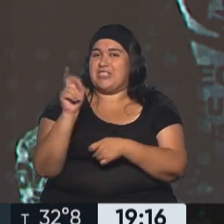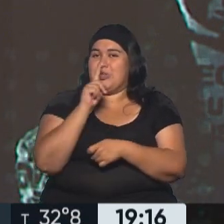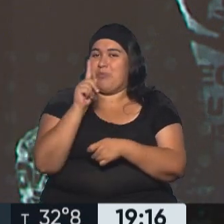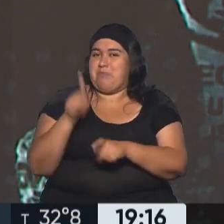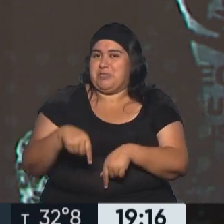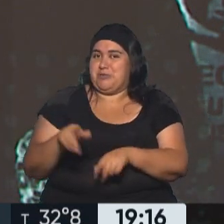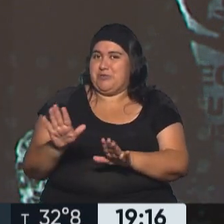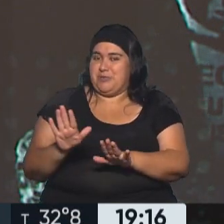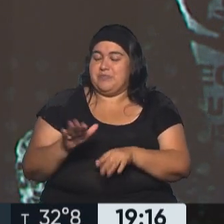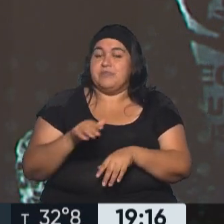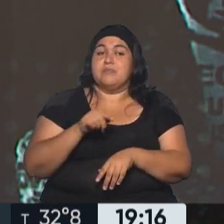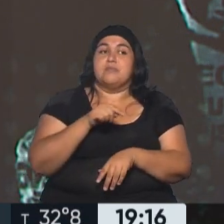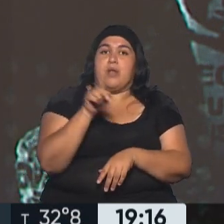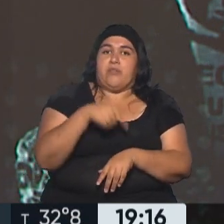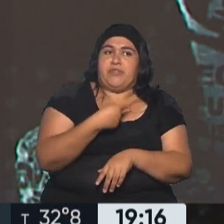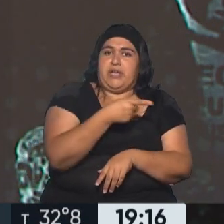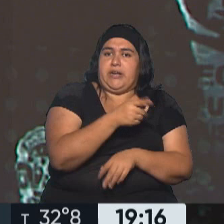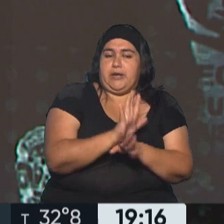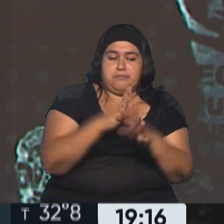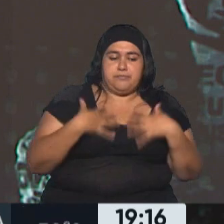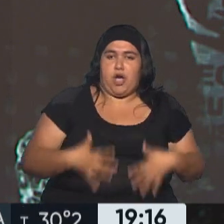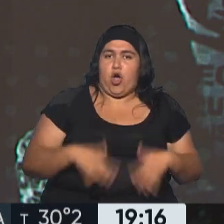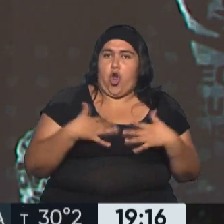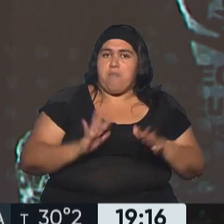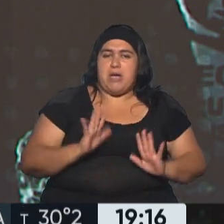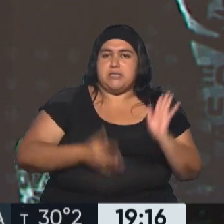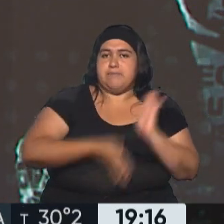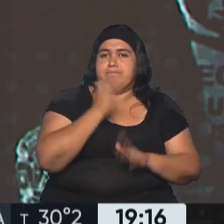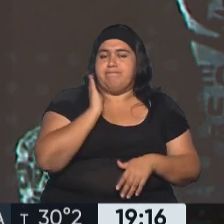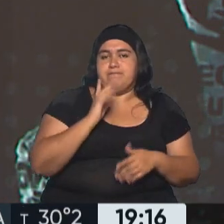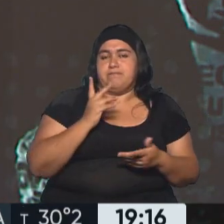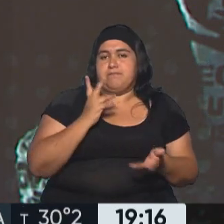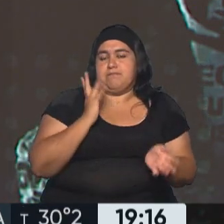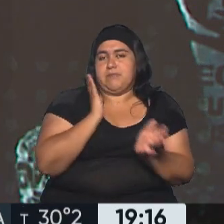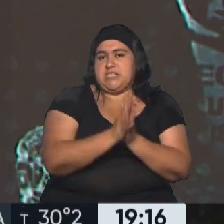derivó en que se fuera de la casa, con lo que tenía puesto. Y después la historia que ya conoces.